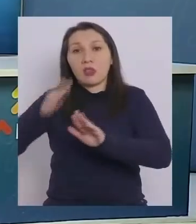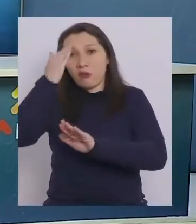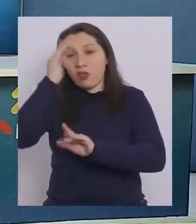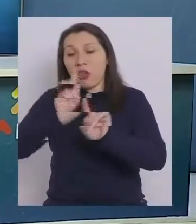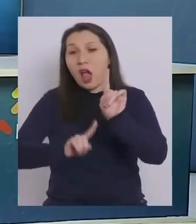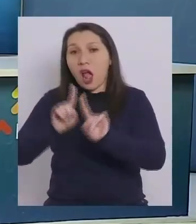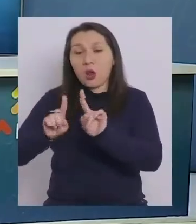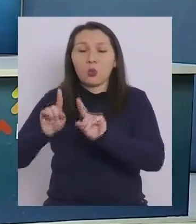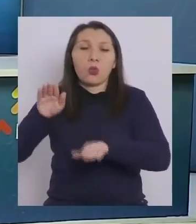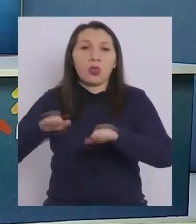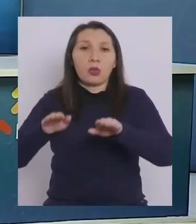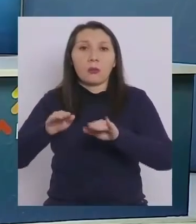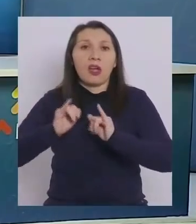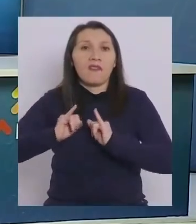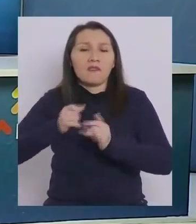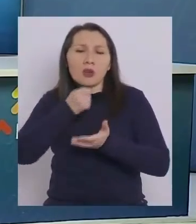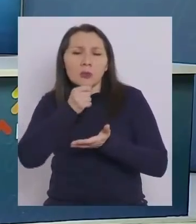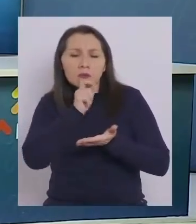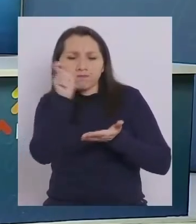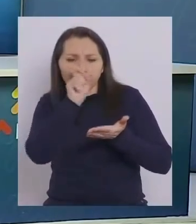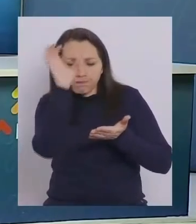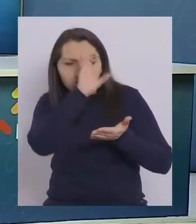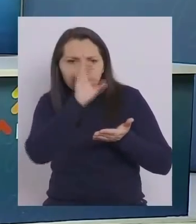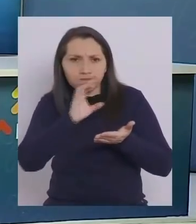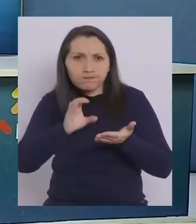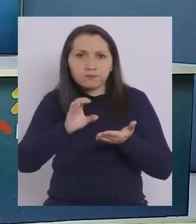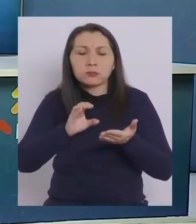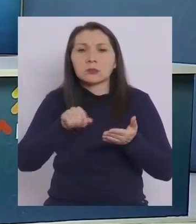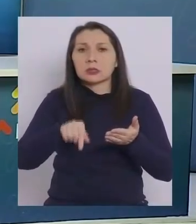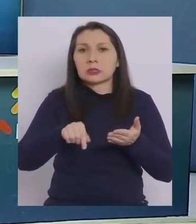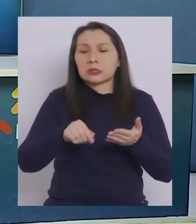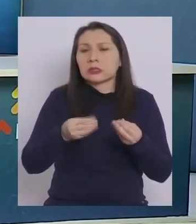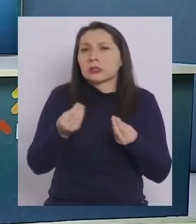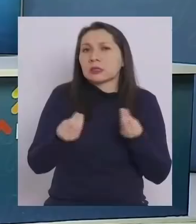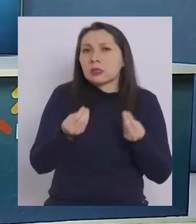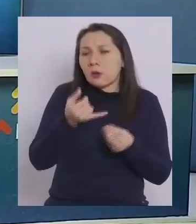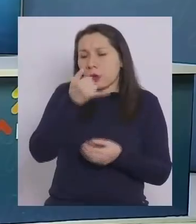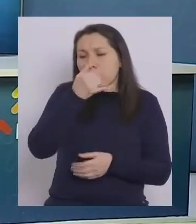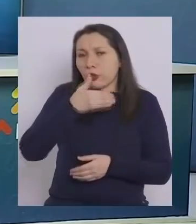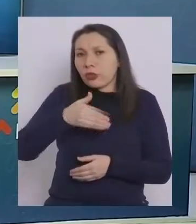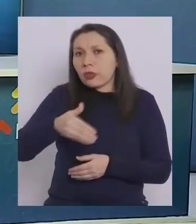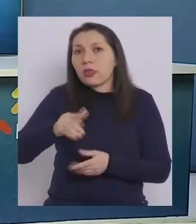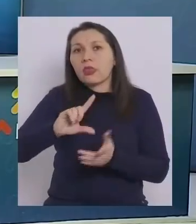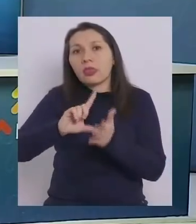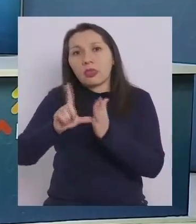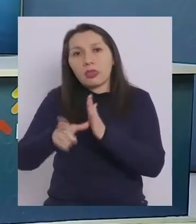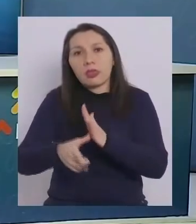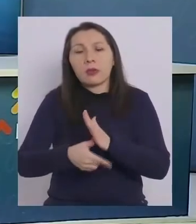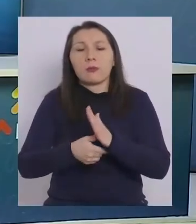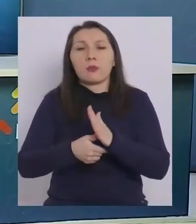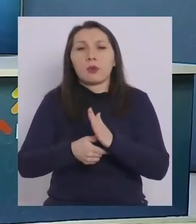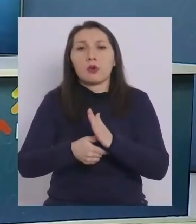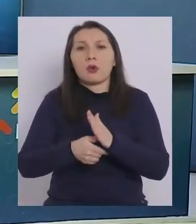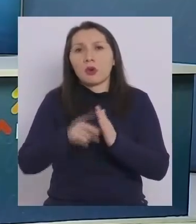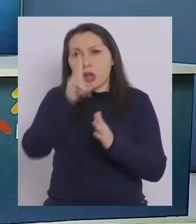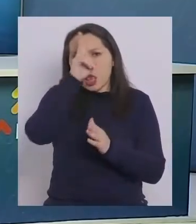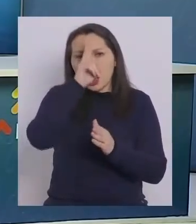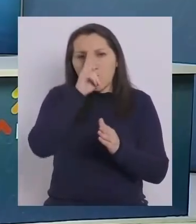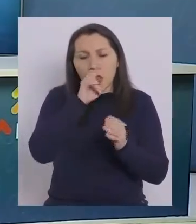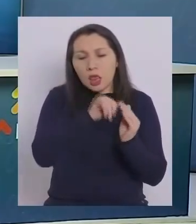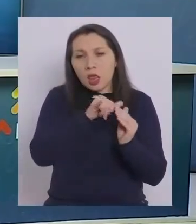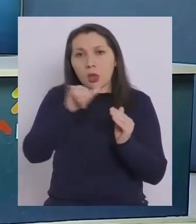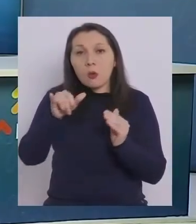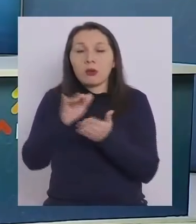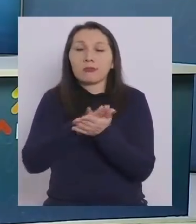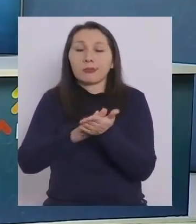algunos casos, según el reporteo que hemos hecho en el canal. ¿Cuánto tiempo debería demorar este proceso de homologación? Porque hay